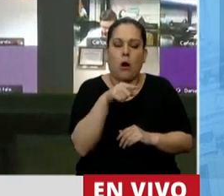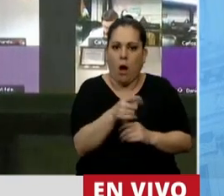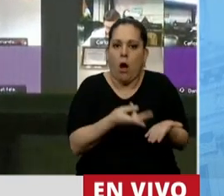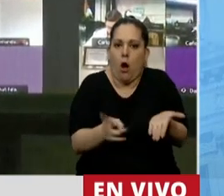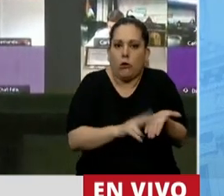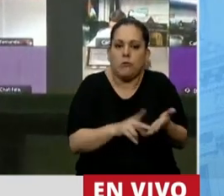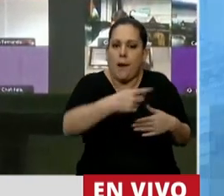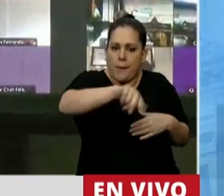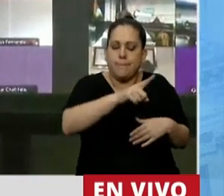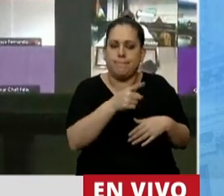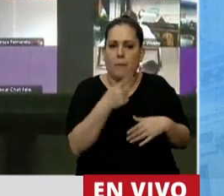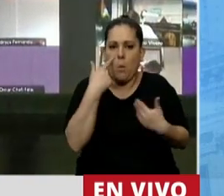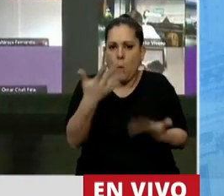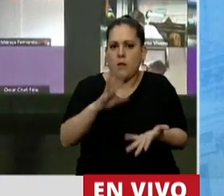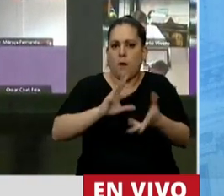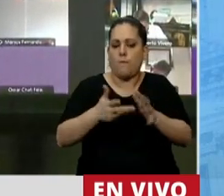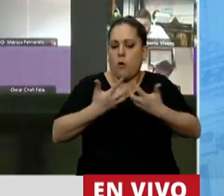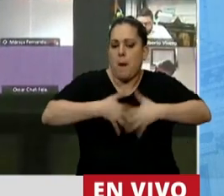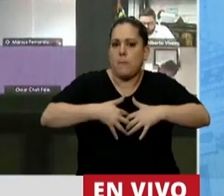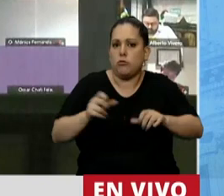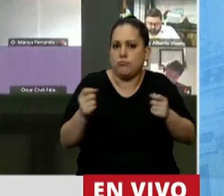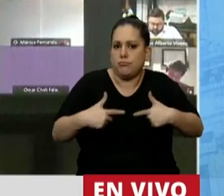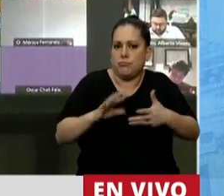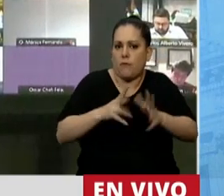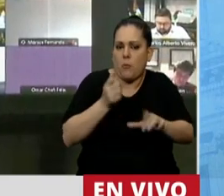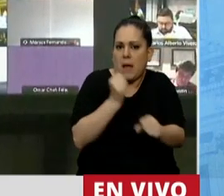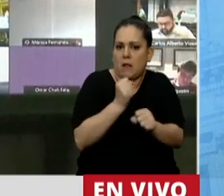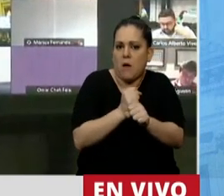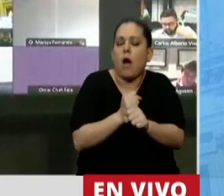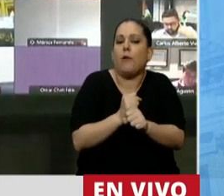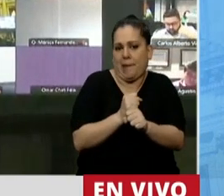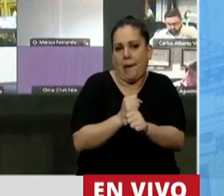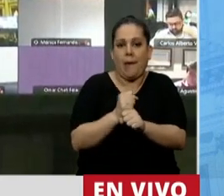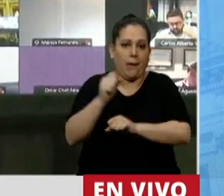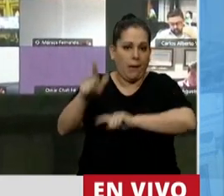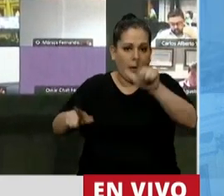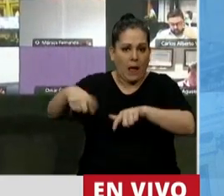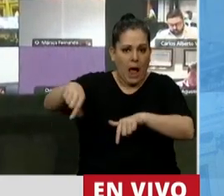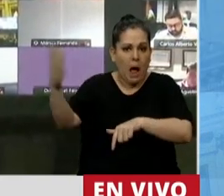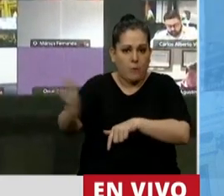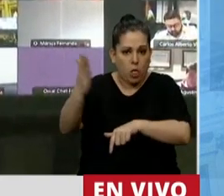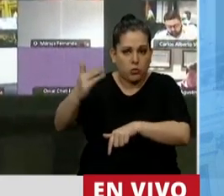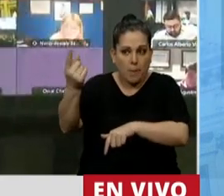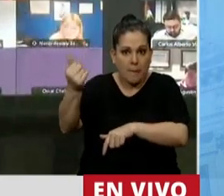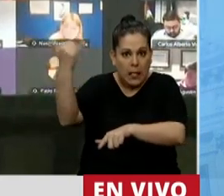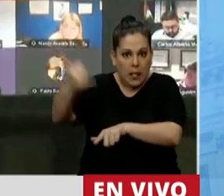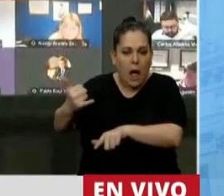mostraron su plan sistemático de seguir manoteando el dinero de los que producen.